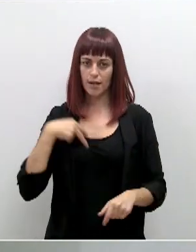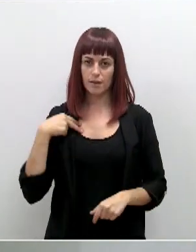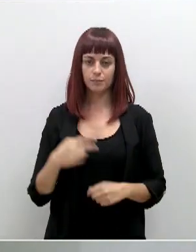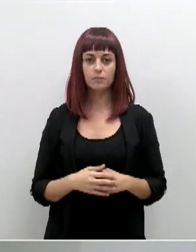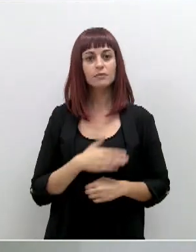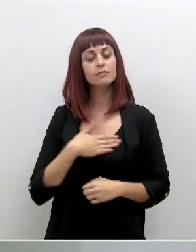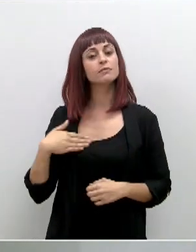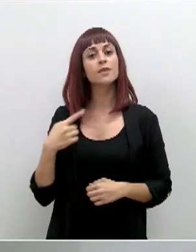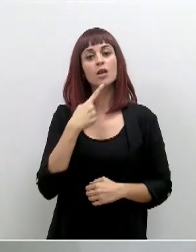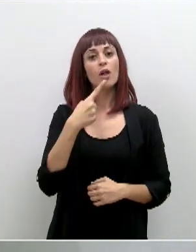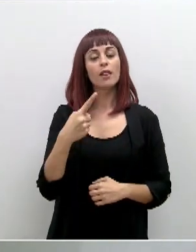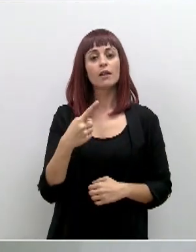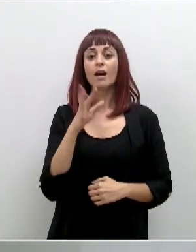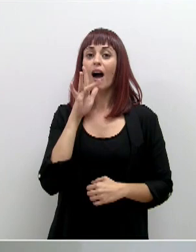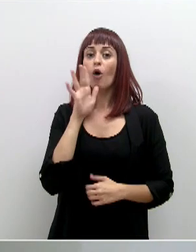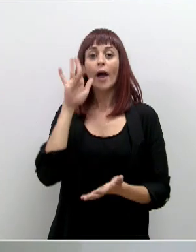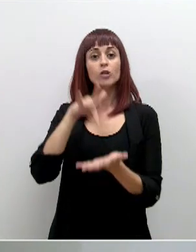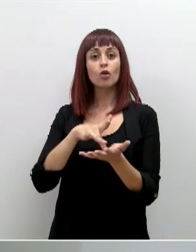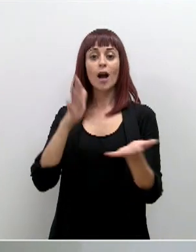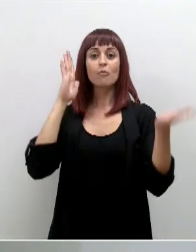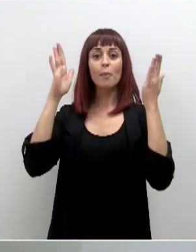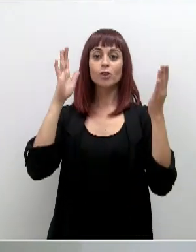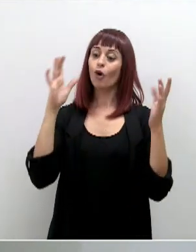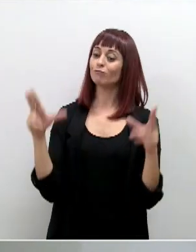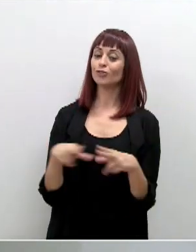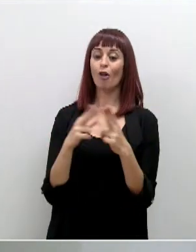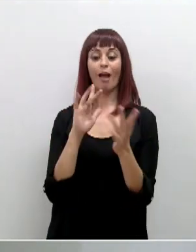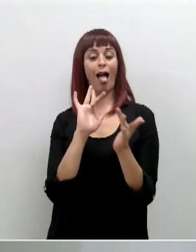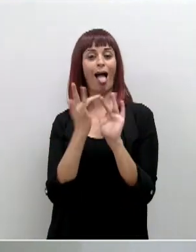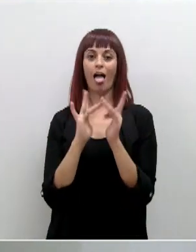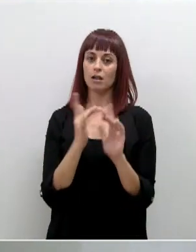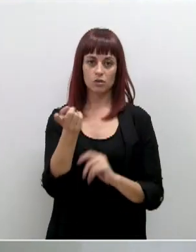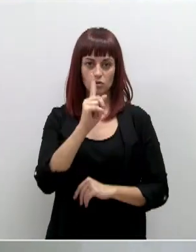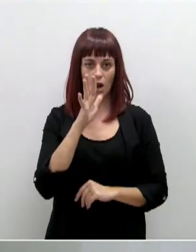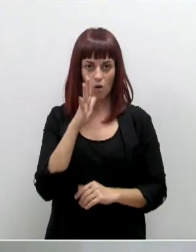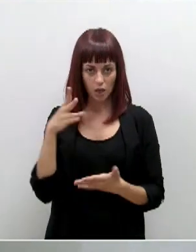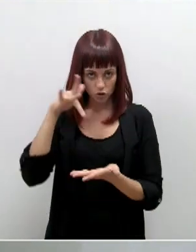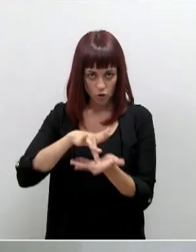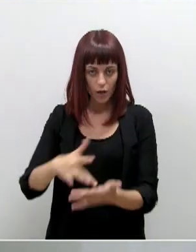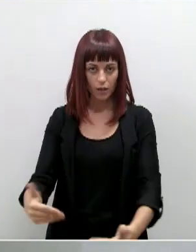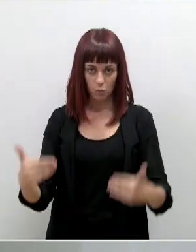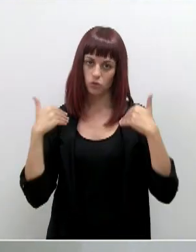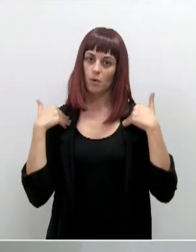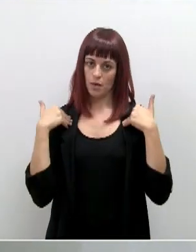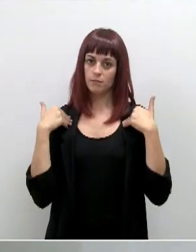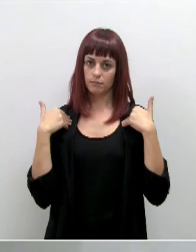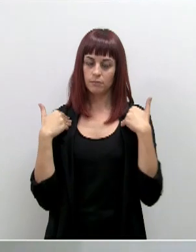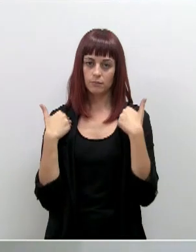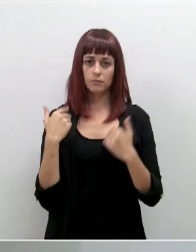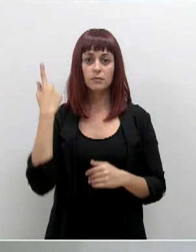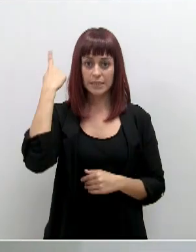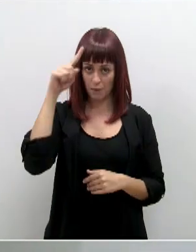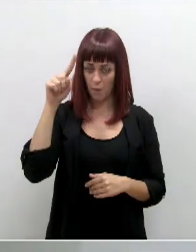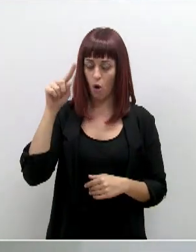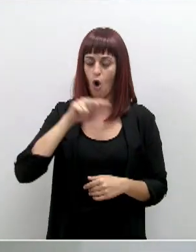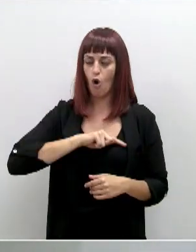Quiero destacar que no es momento para la actividad social. Todos tenemos que ser responsables y ahora más que nunca. Sabemos y somos